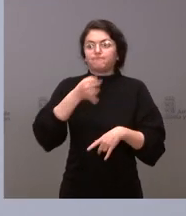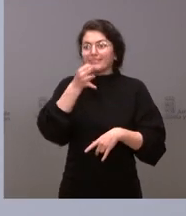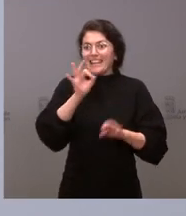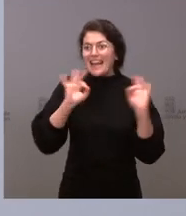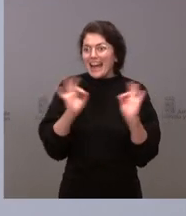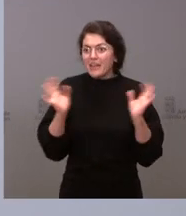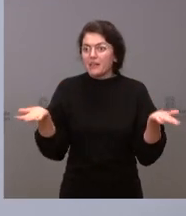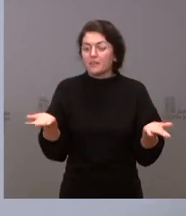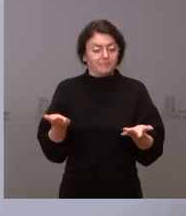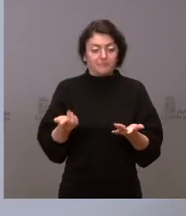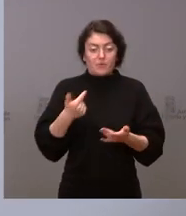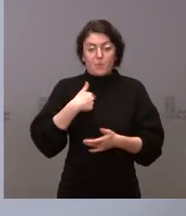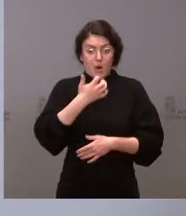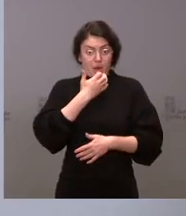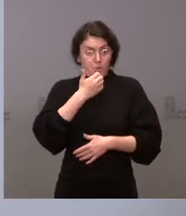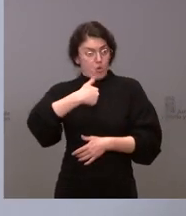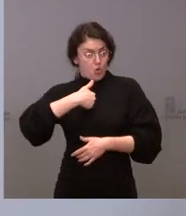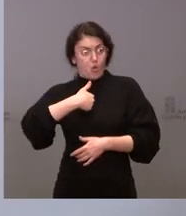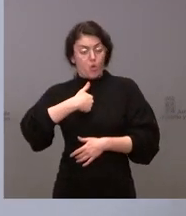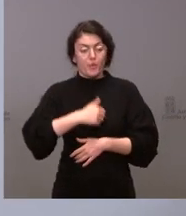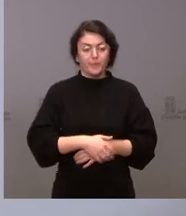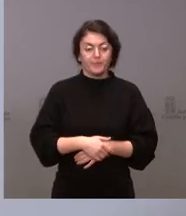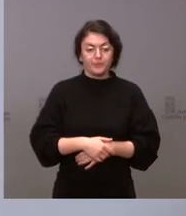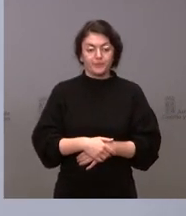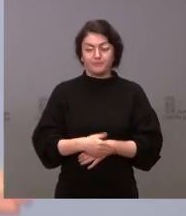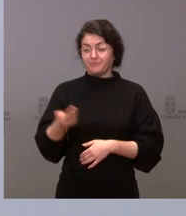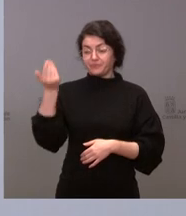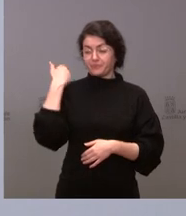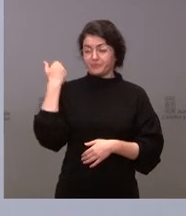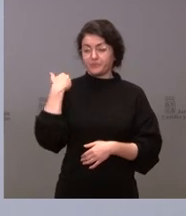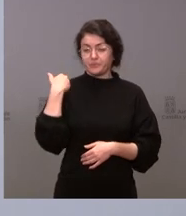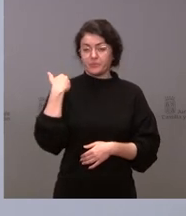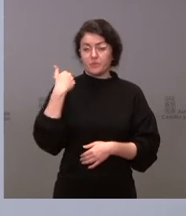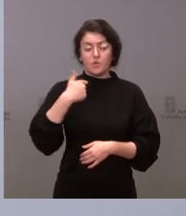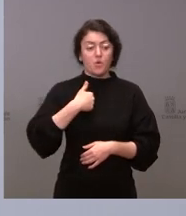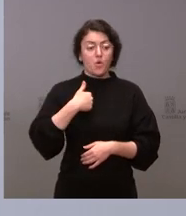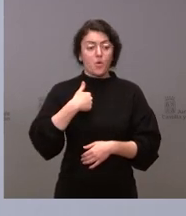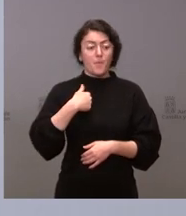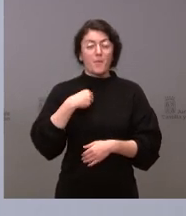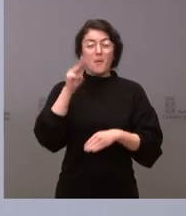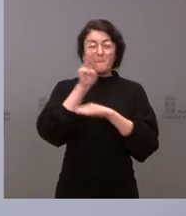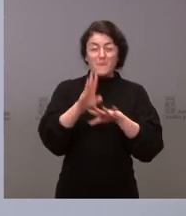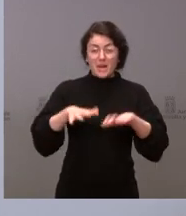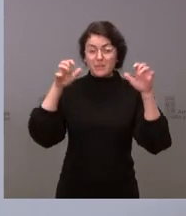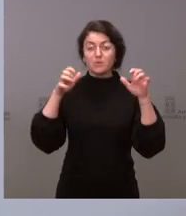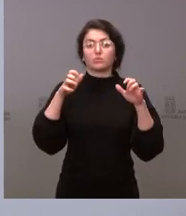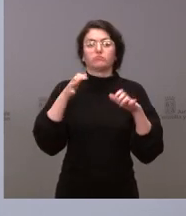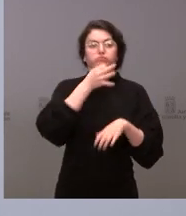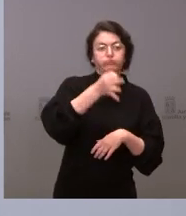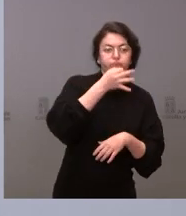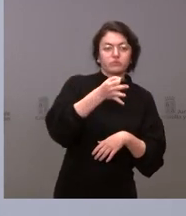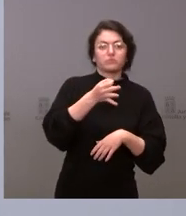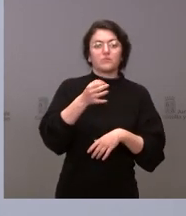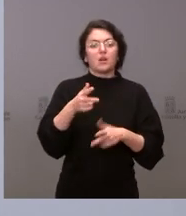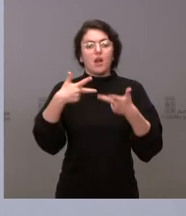yo les pongo mi propio ejemplo. Yo, en estos días de atrás, he tenido intervenciones parlamentarias, he contestado a rodas de prensa, he